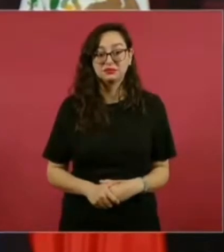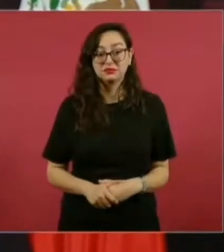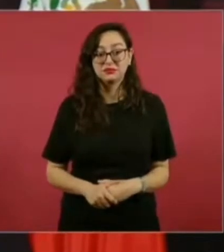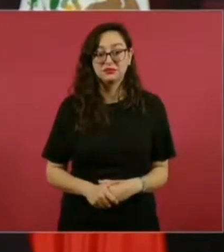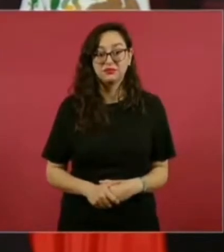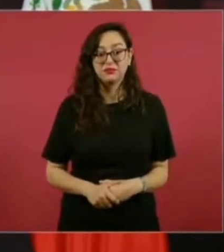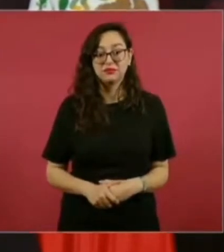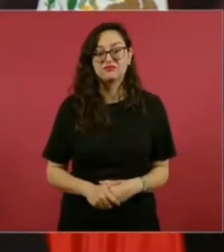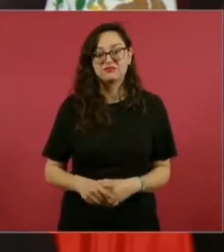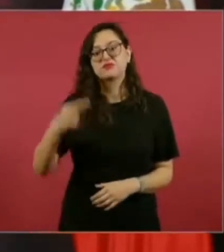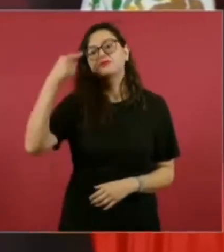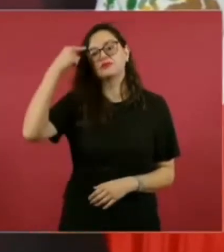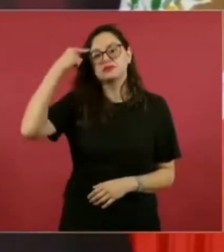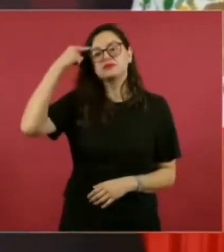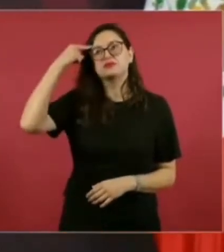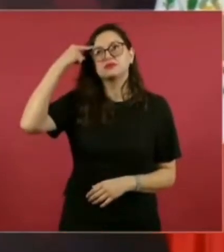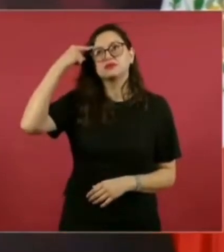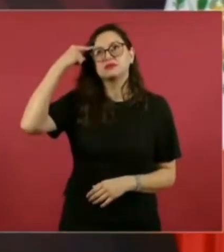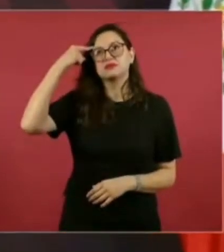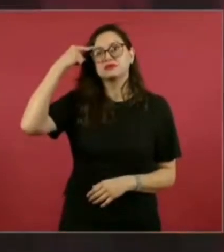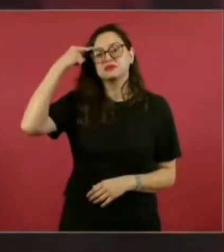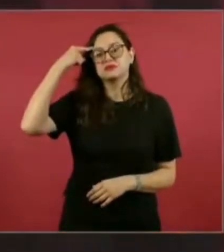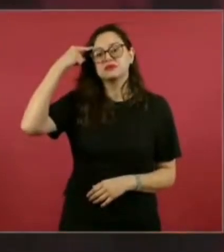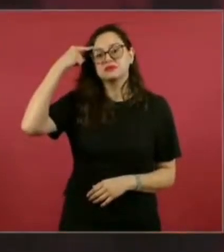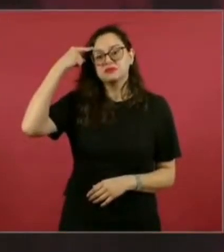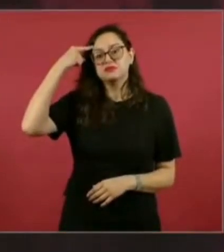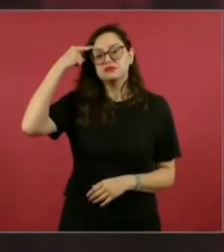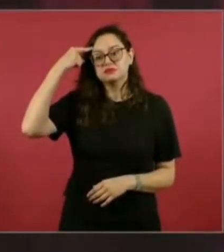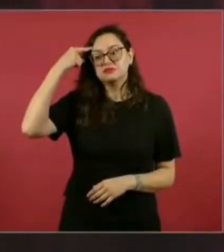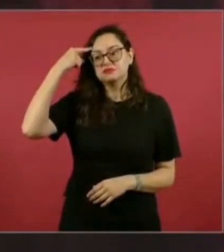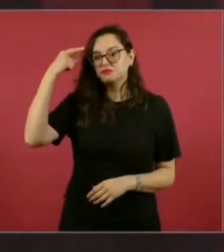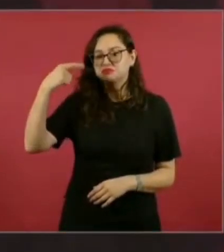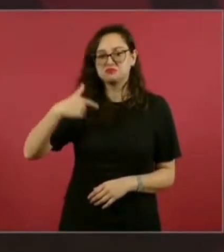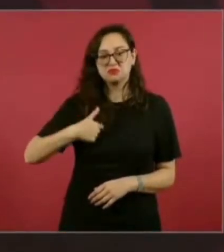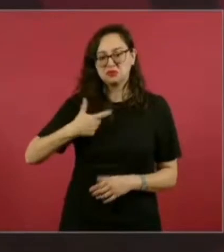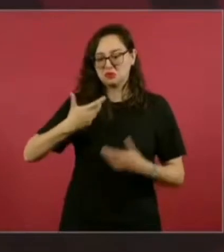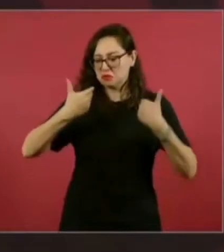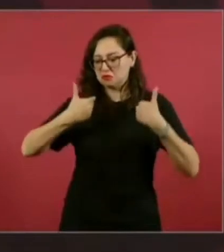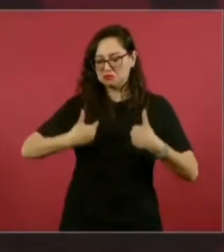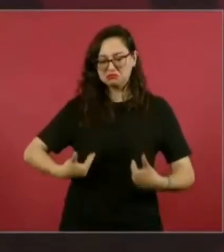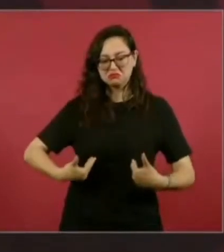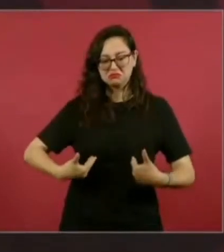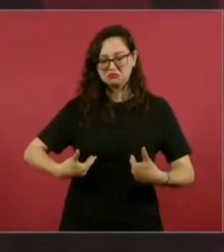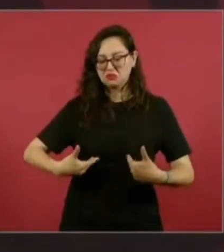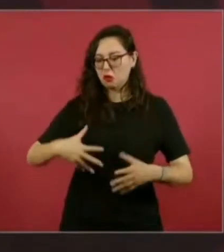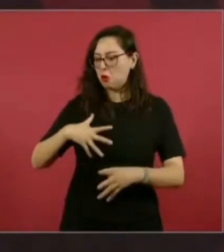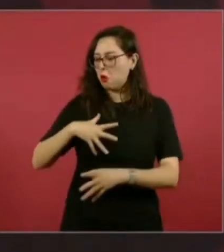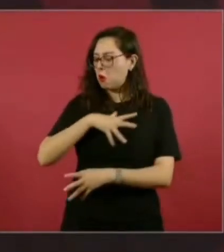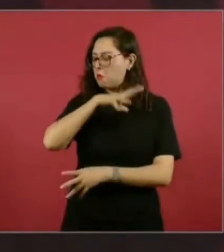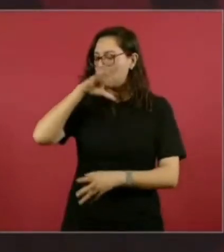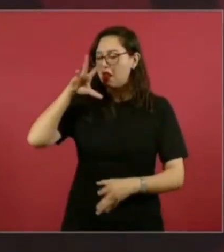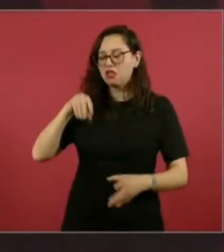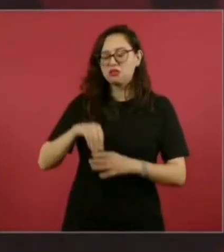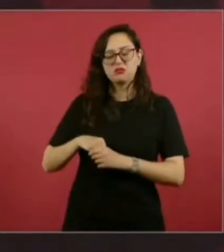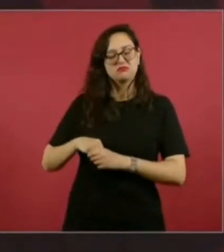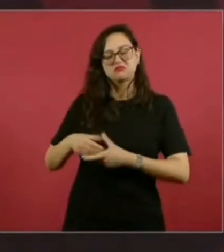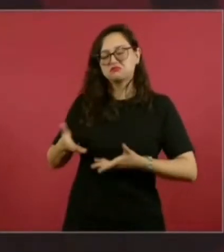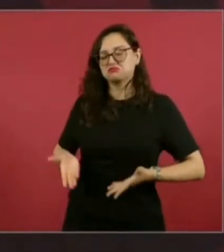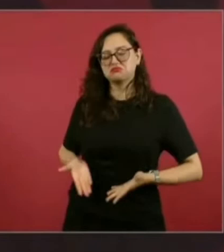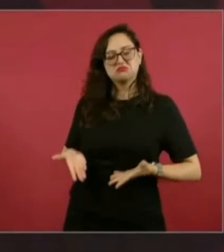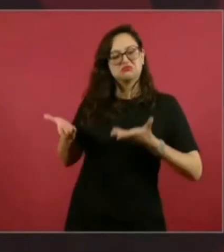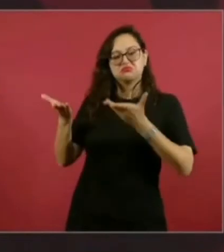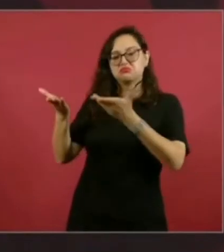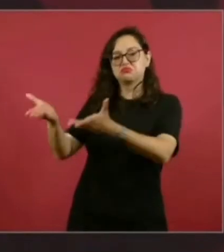Porque tenía esa idea de dejar todo a los semejantes,